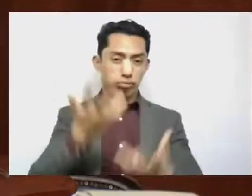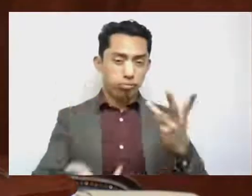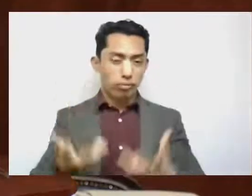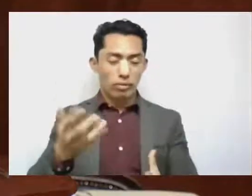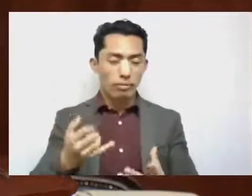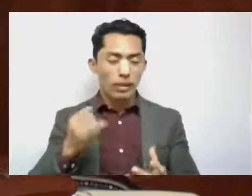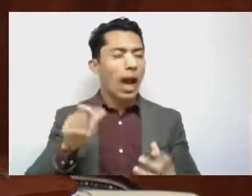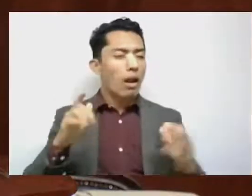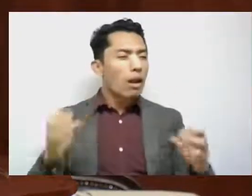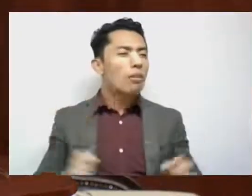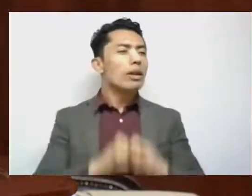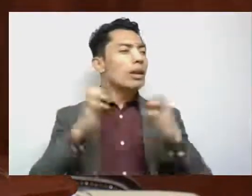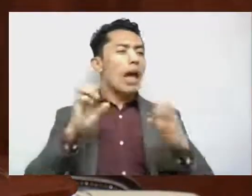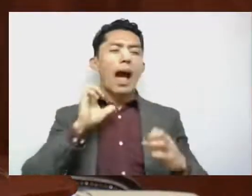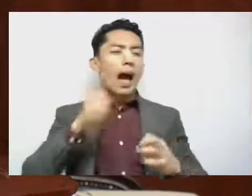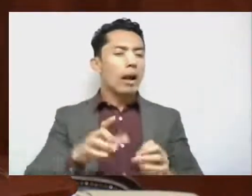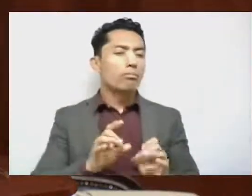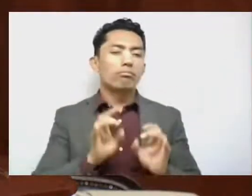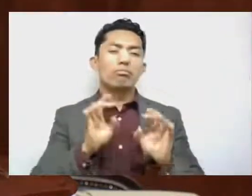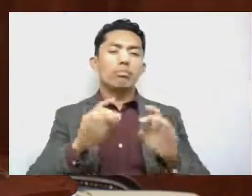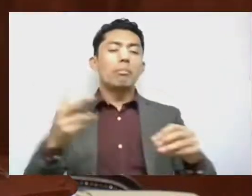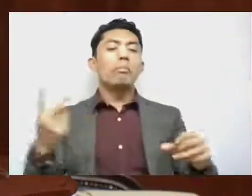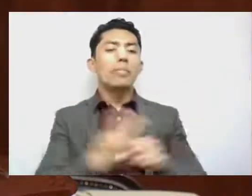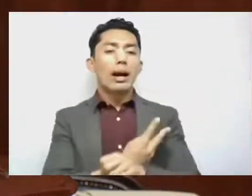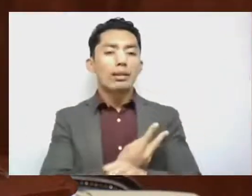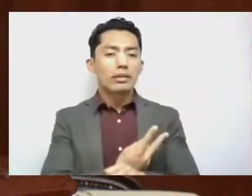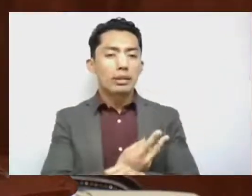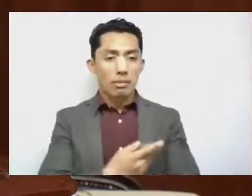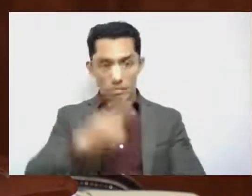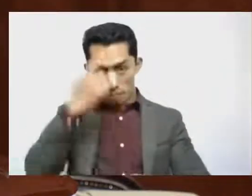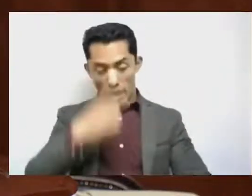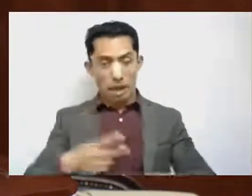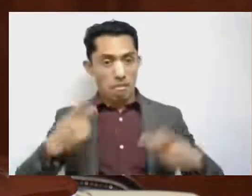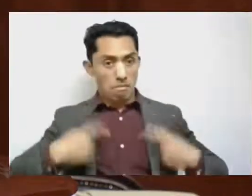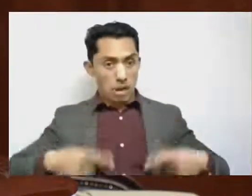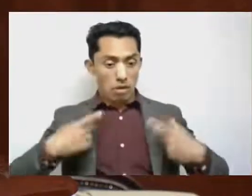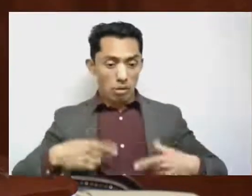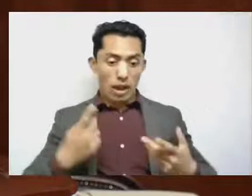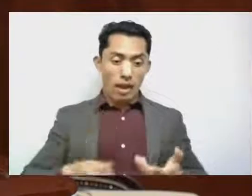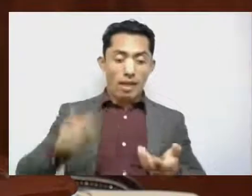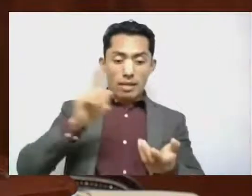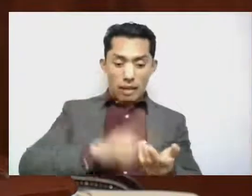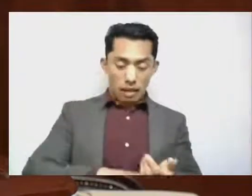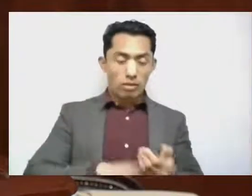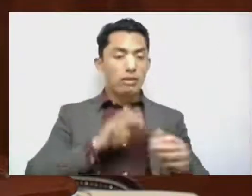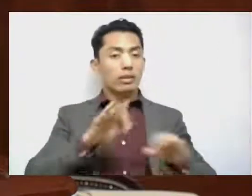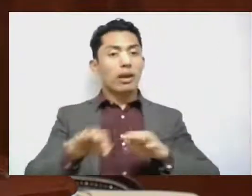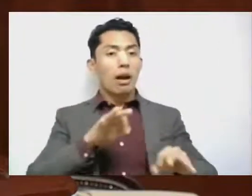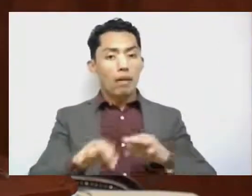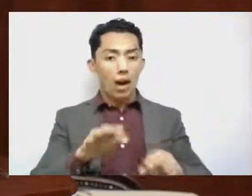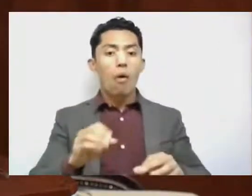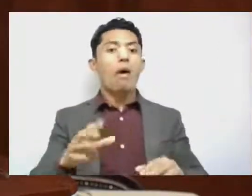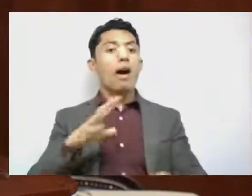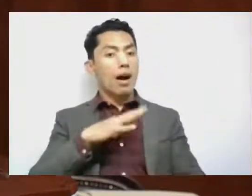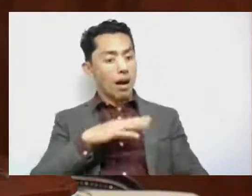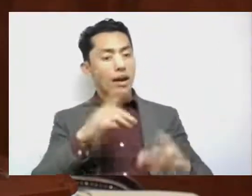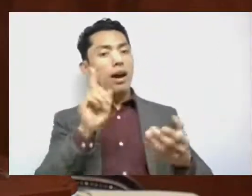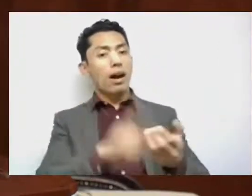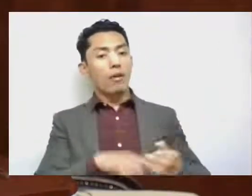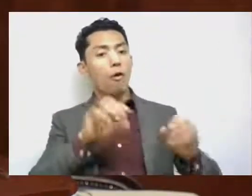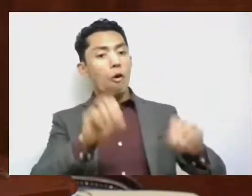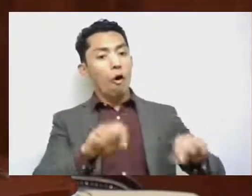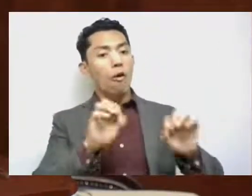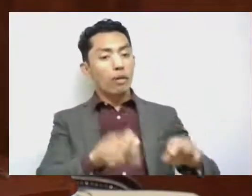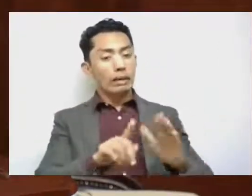algún otro siniestro para el personal que trabaja o que está en esa oficina